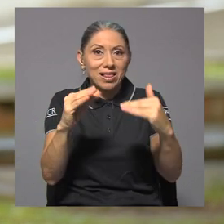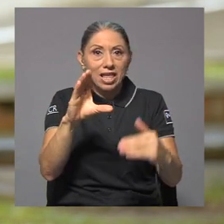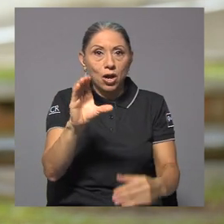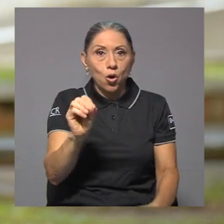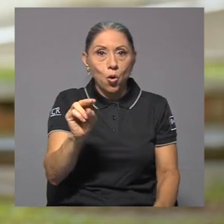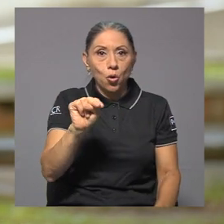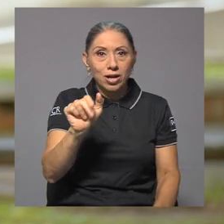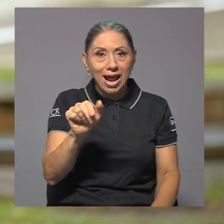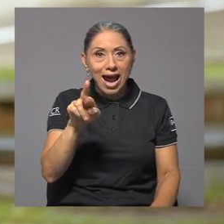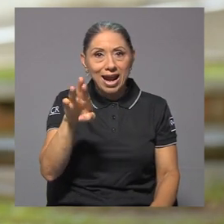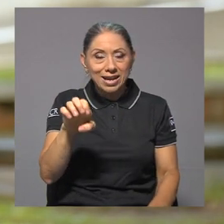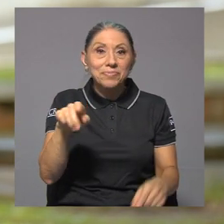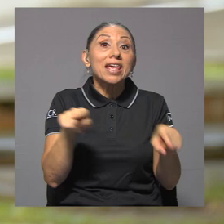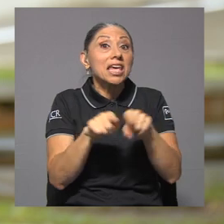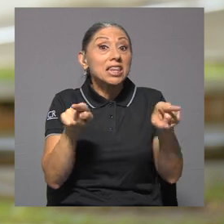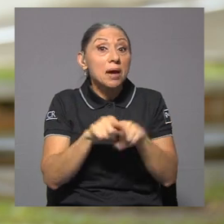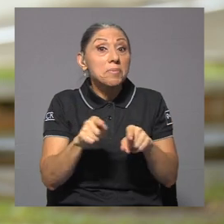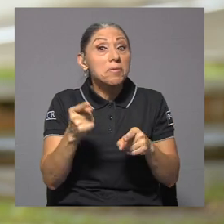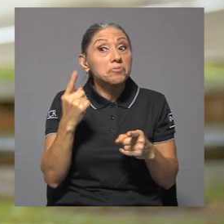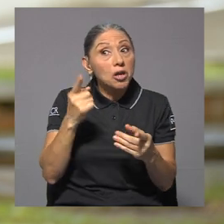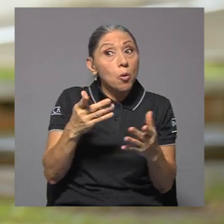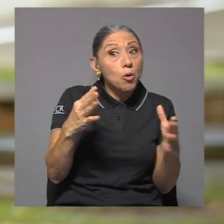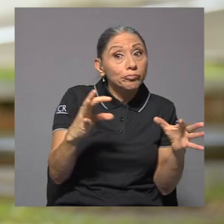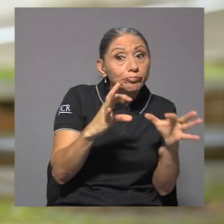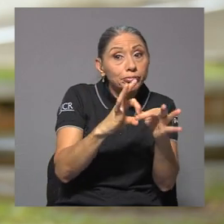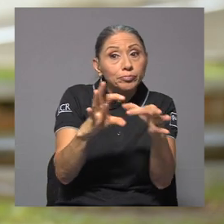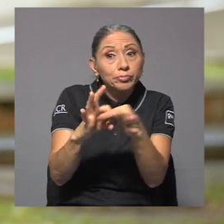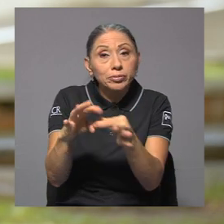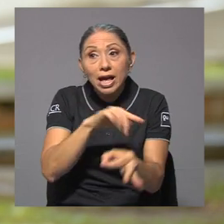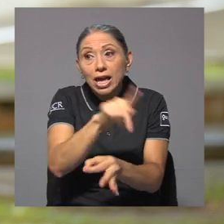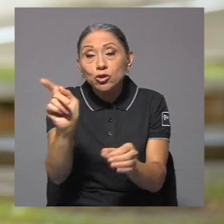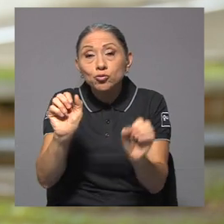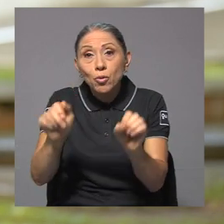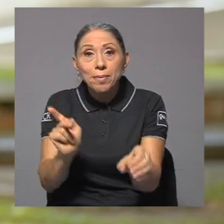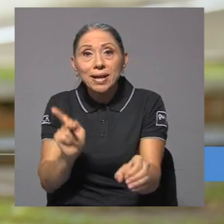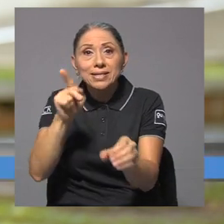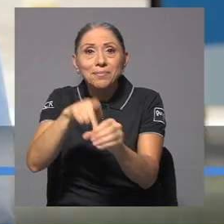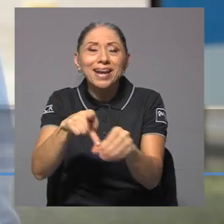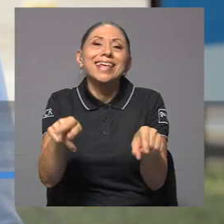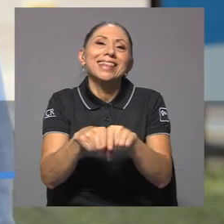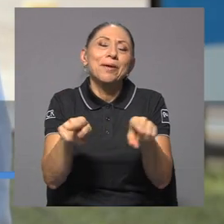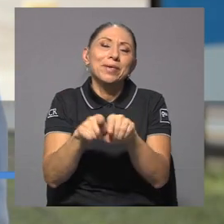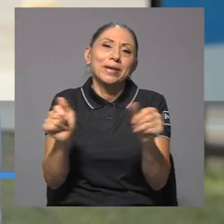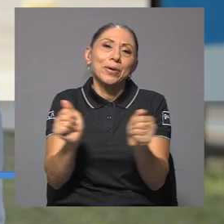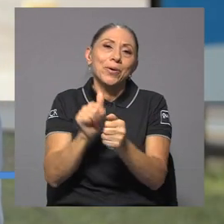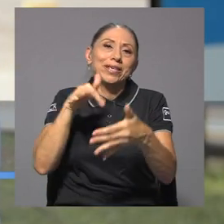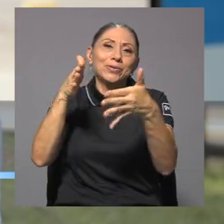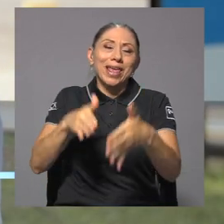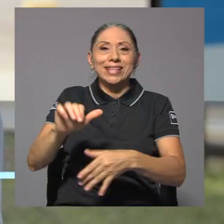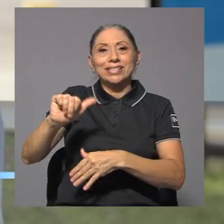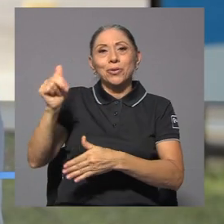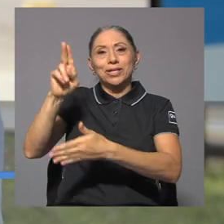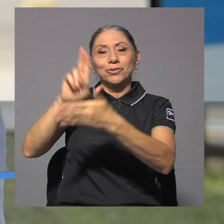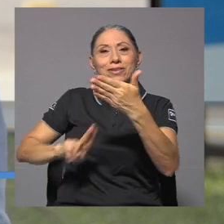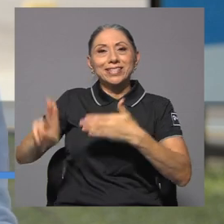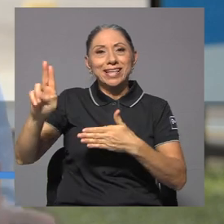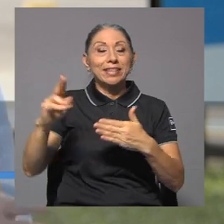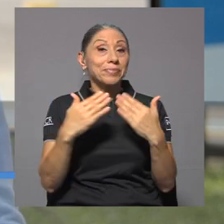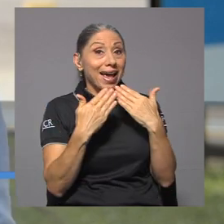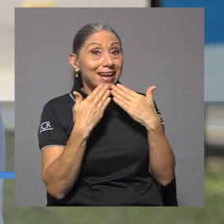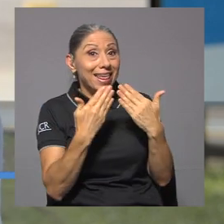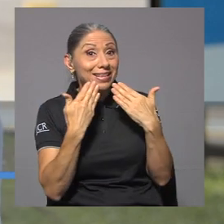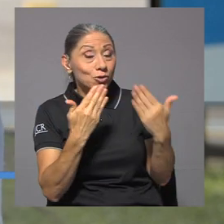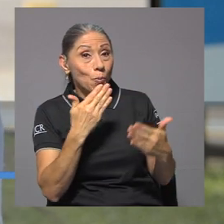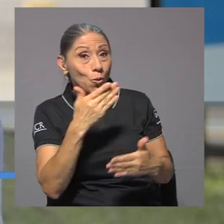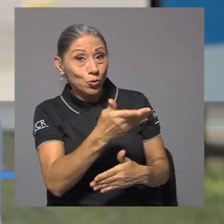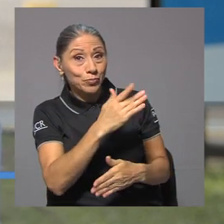en las cuales ellos pueden participar y también interactuar con estudiantes de otras universidades. Lupita, le agradezco muchísimo por este espacio, por toda